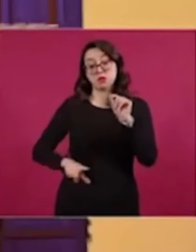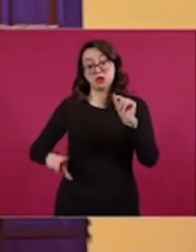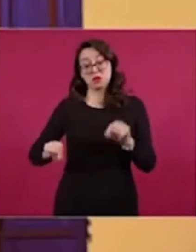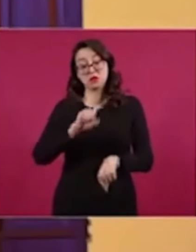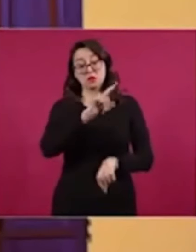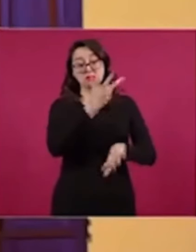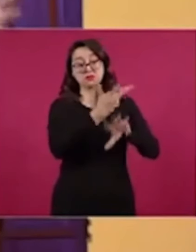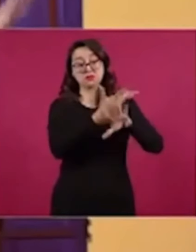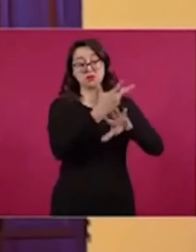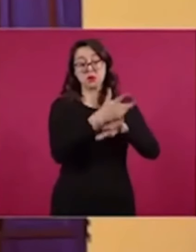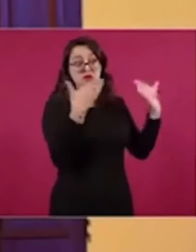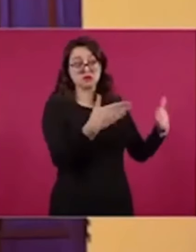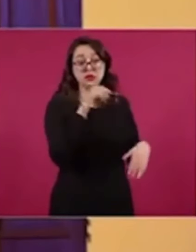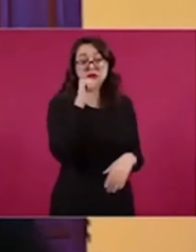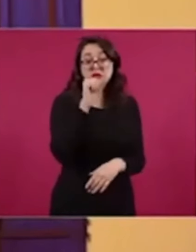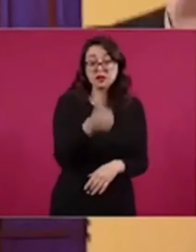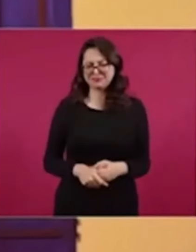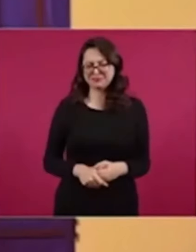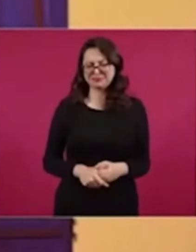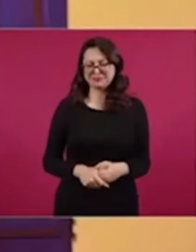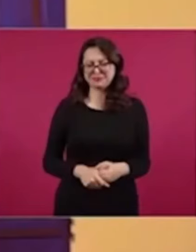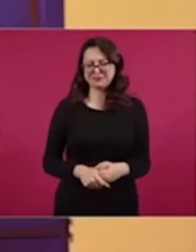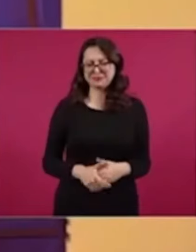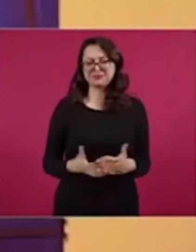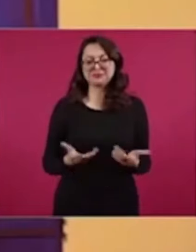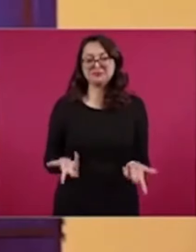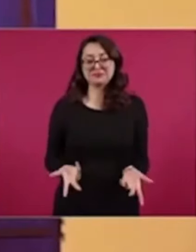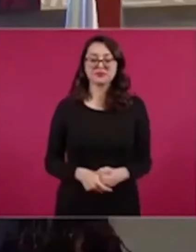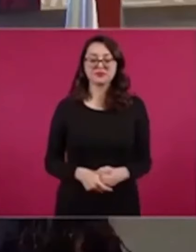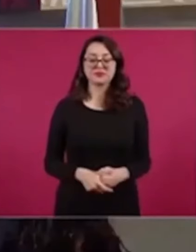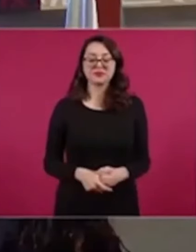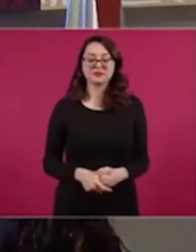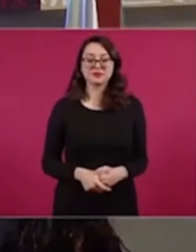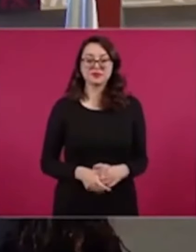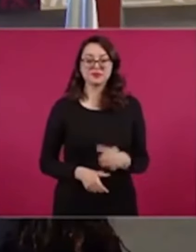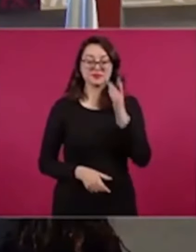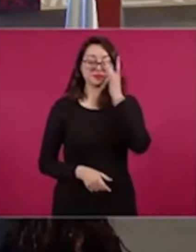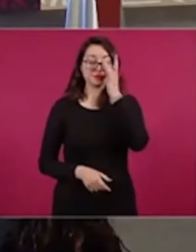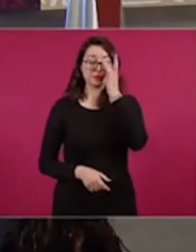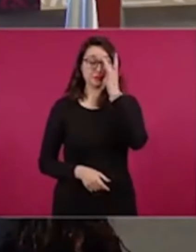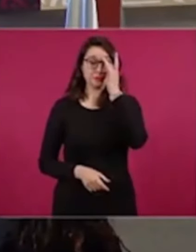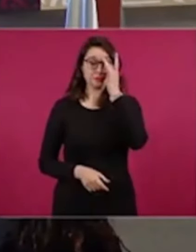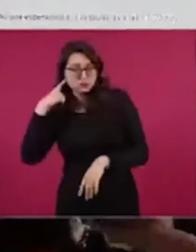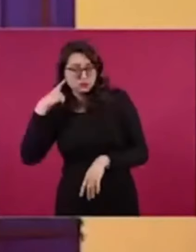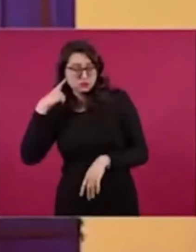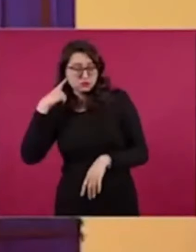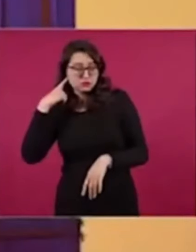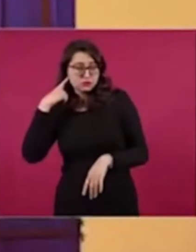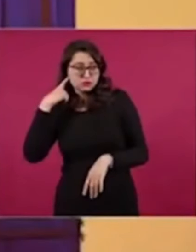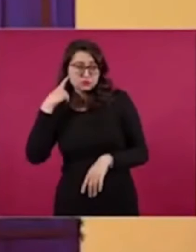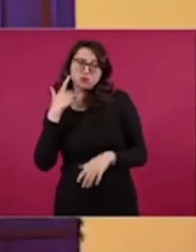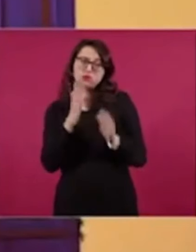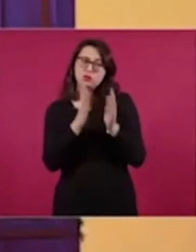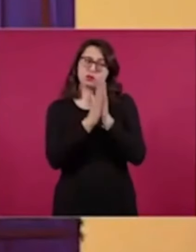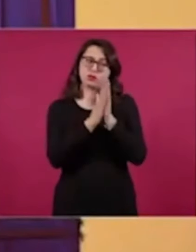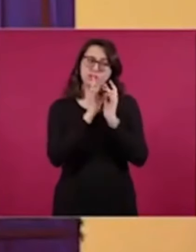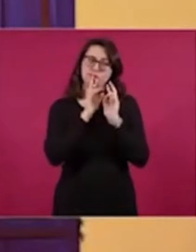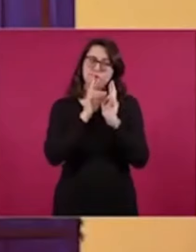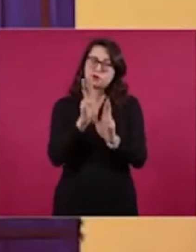¿por qué o por qué no? Eso el corrido lo dirá. Yo espero que el gobierno de Estados Unidos exprese